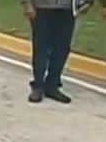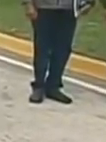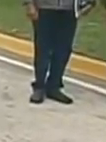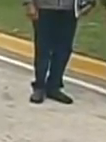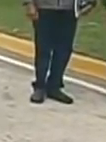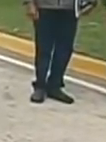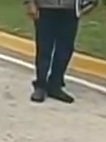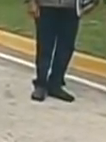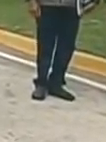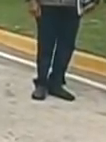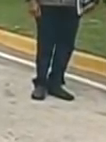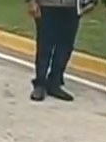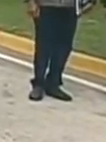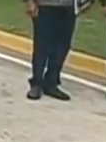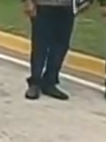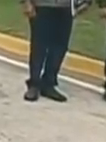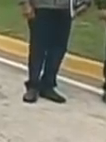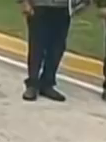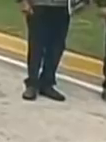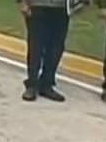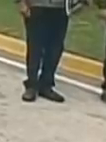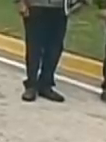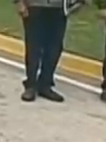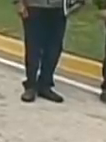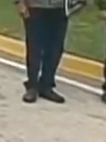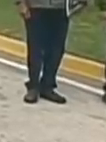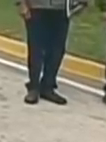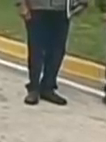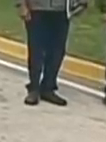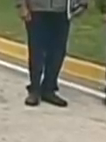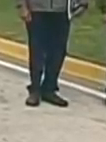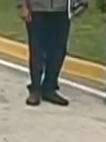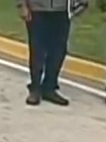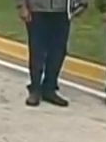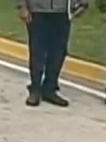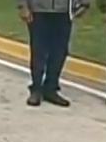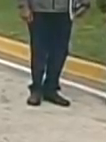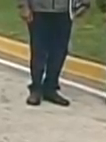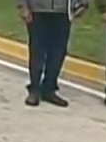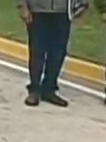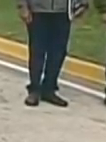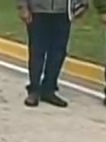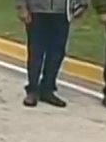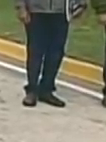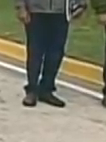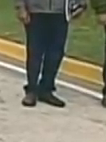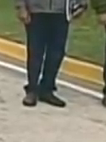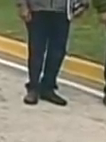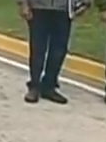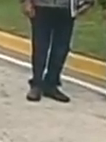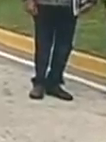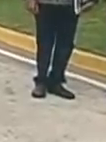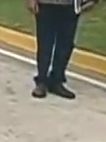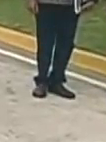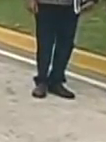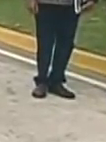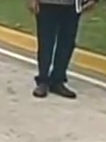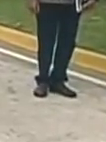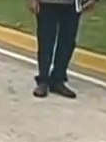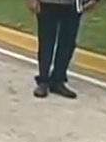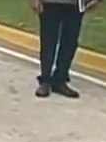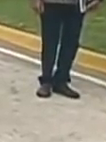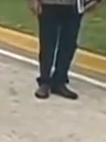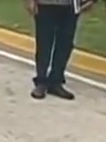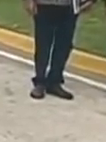miércoles de servicios públicos, miércoles de acción directa sobre el transporte